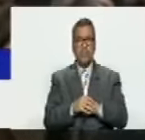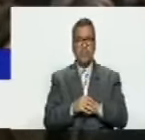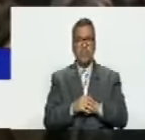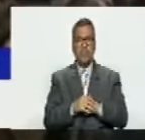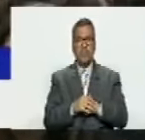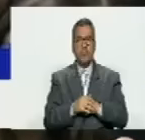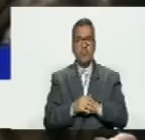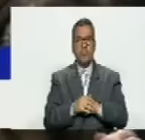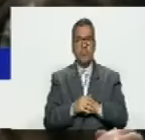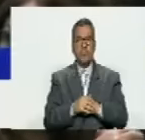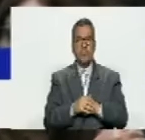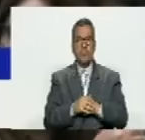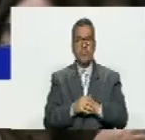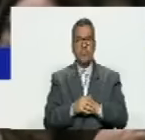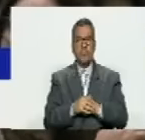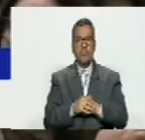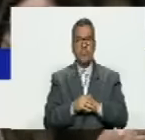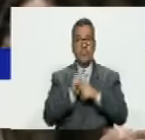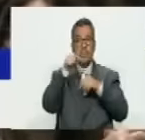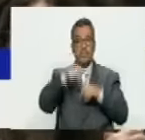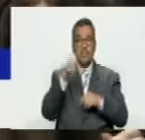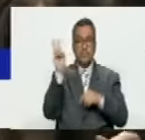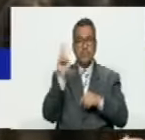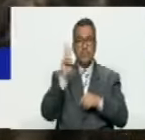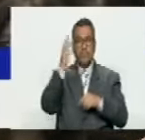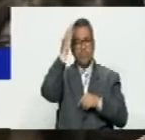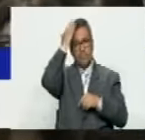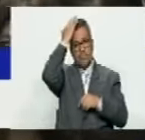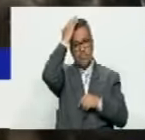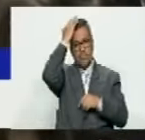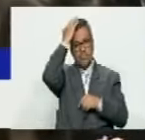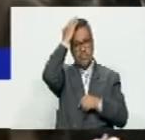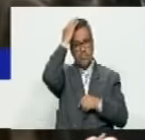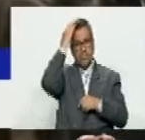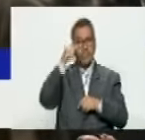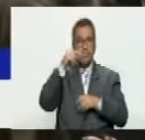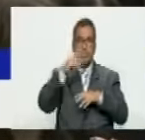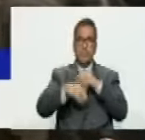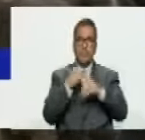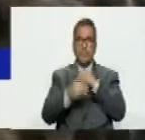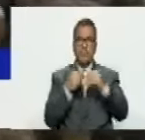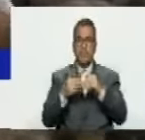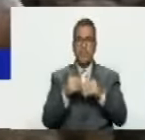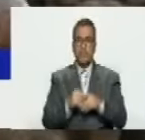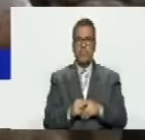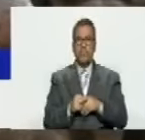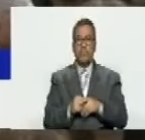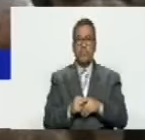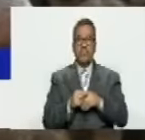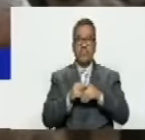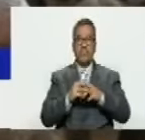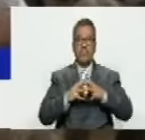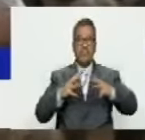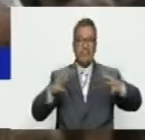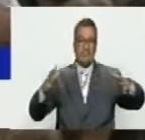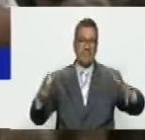que Venezuela ha sido víctima de una feroz